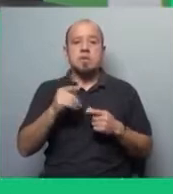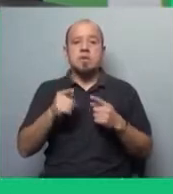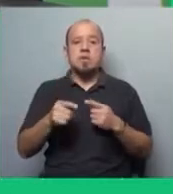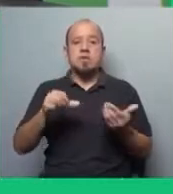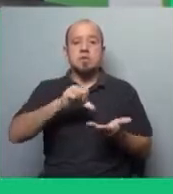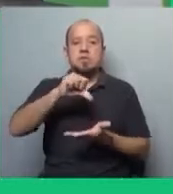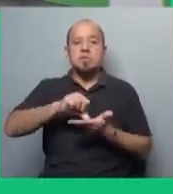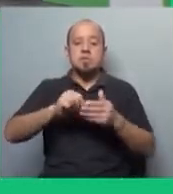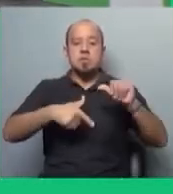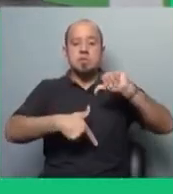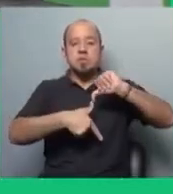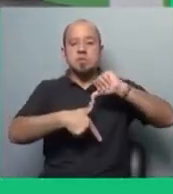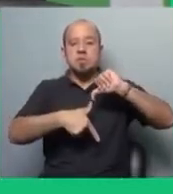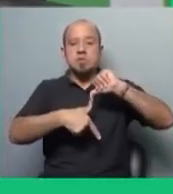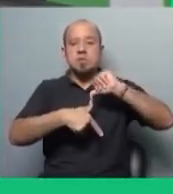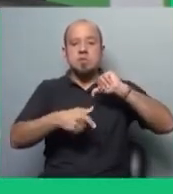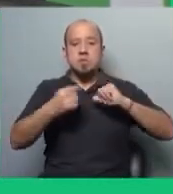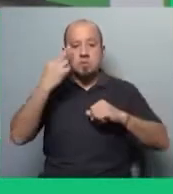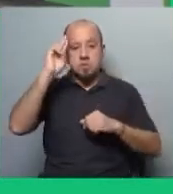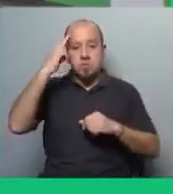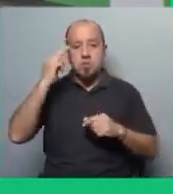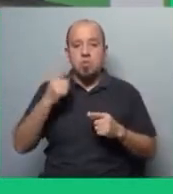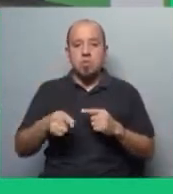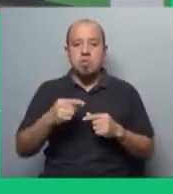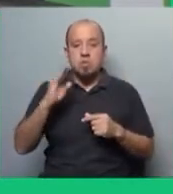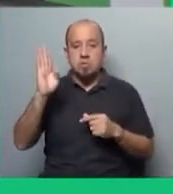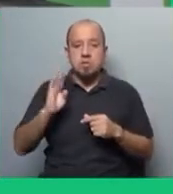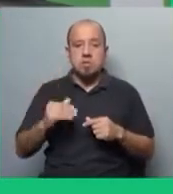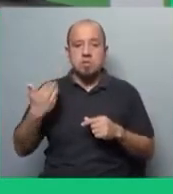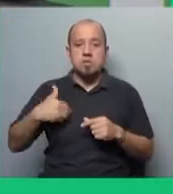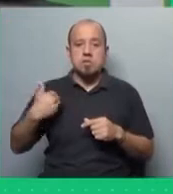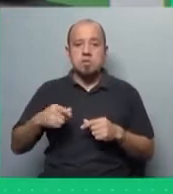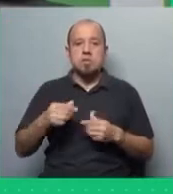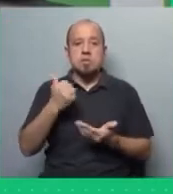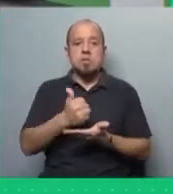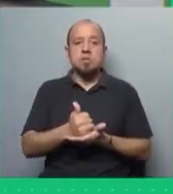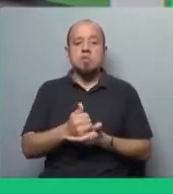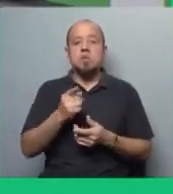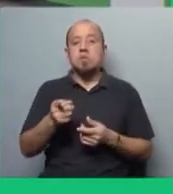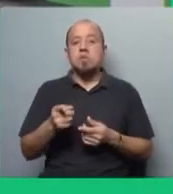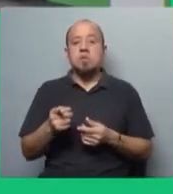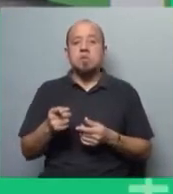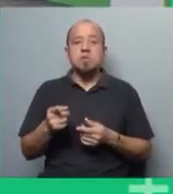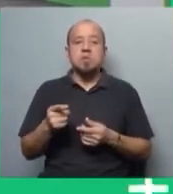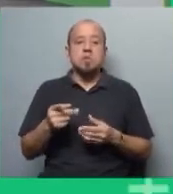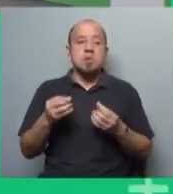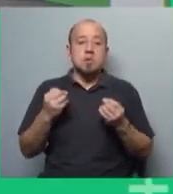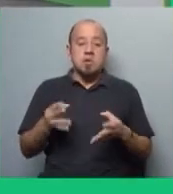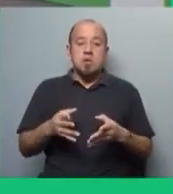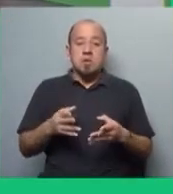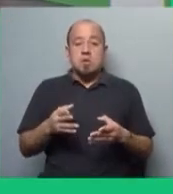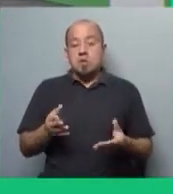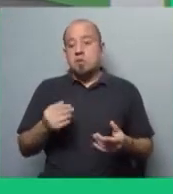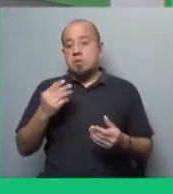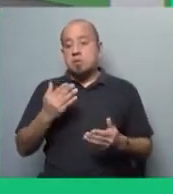los países de América Latina, entre otros Uruguay, Brasil y Argentina, estuvieron presentes ahí y porque después del